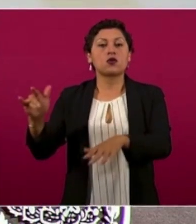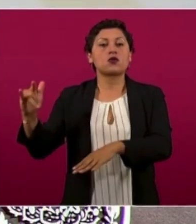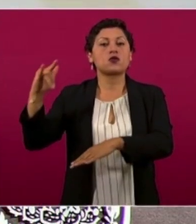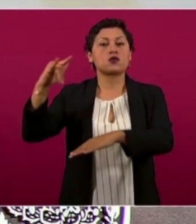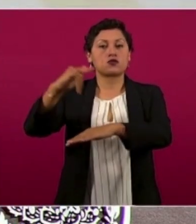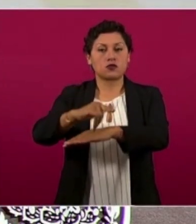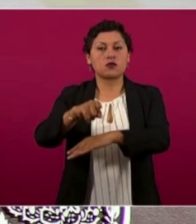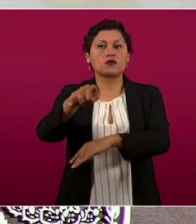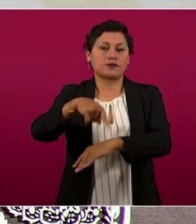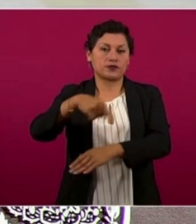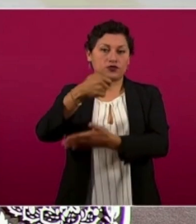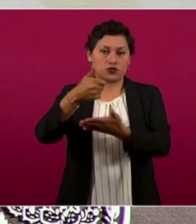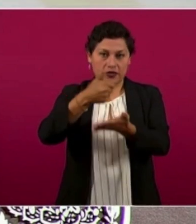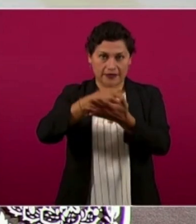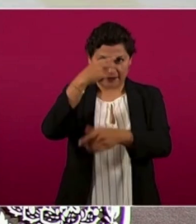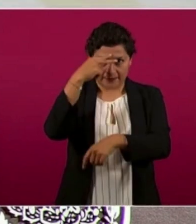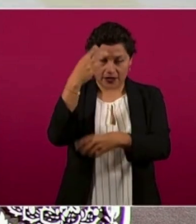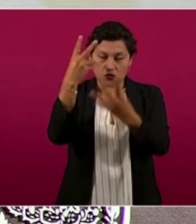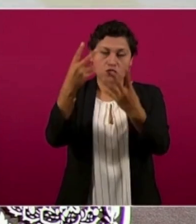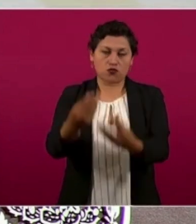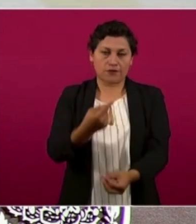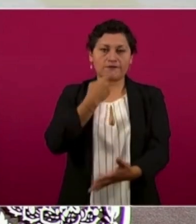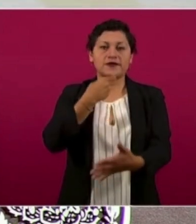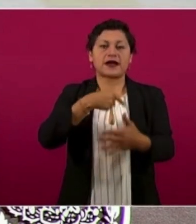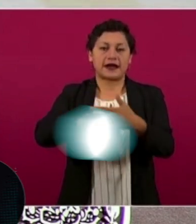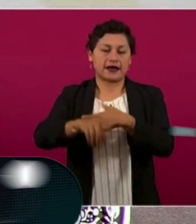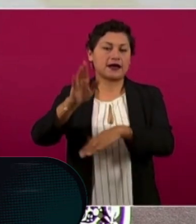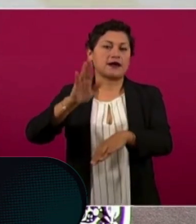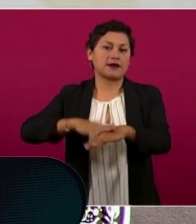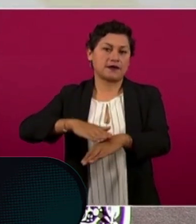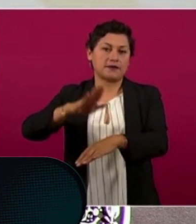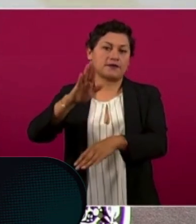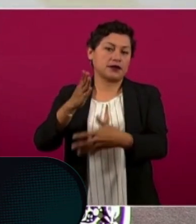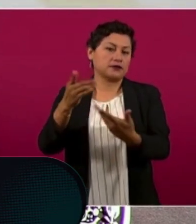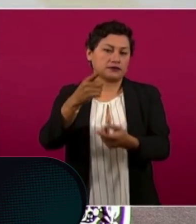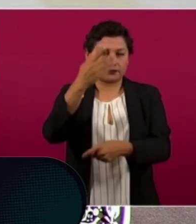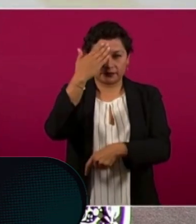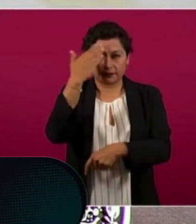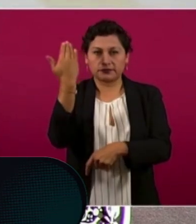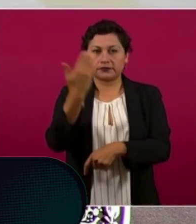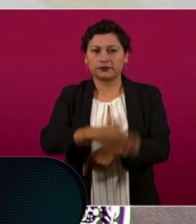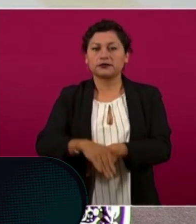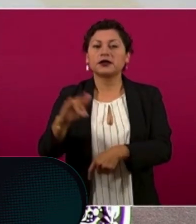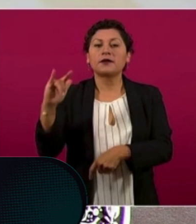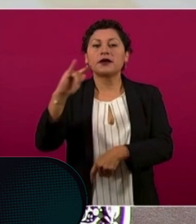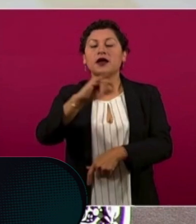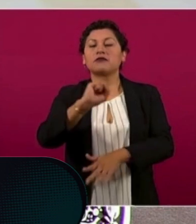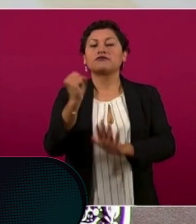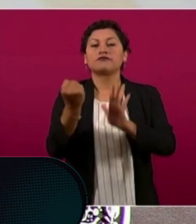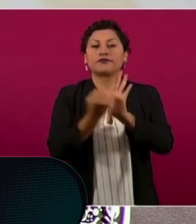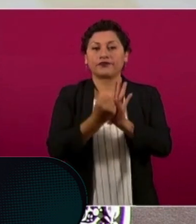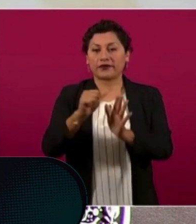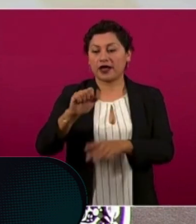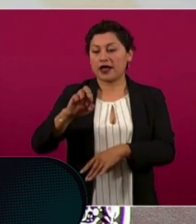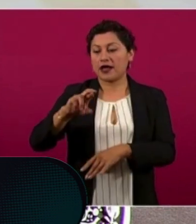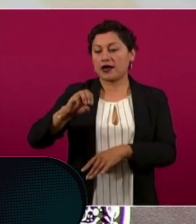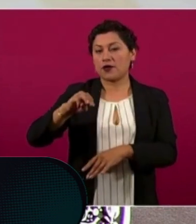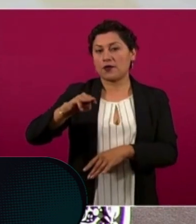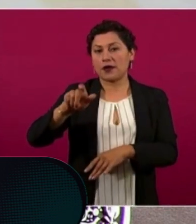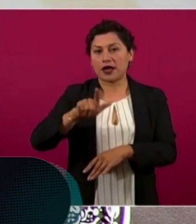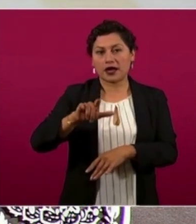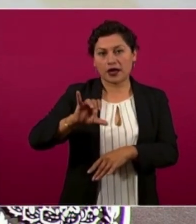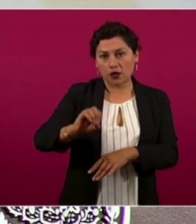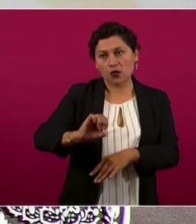quejas se han presentado. Como Aeroméxico, igual que todas las líneas aéreas nacionales y extranjeras son parte de